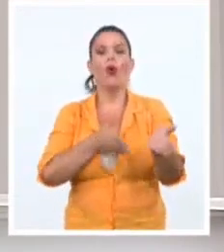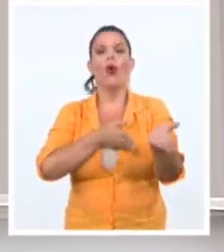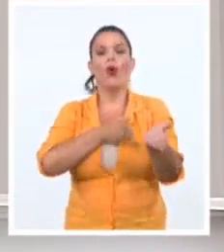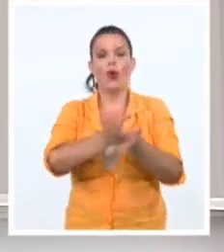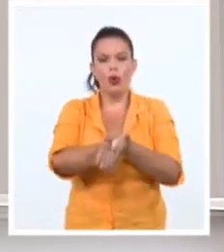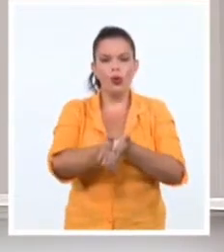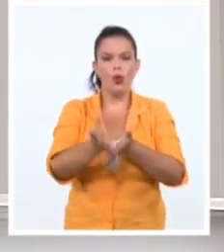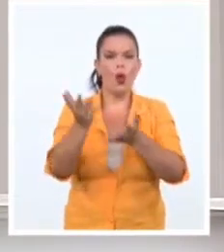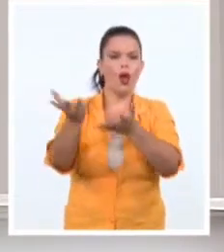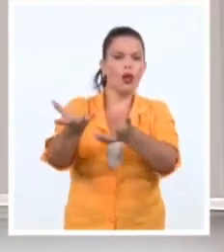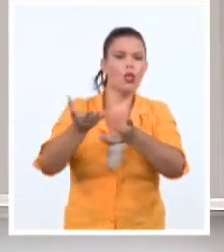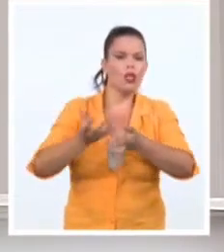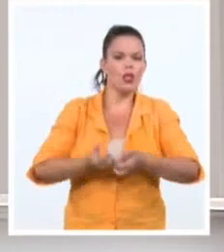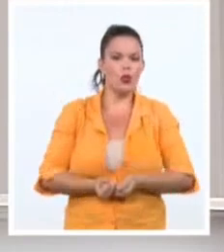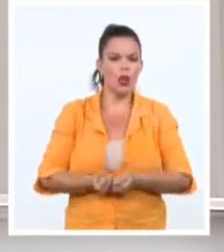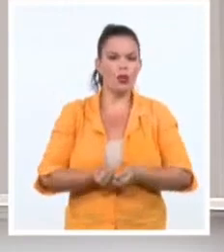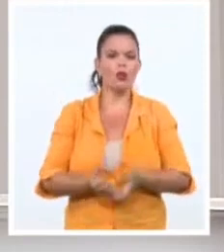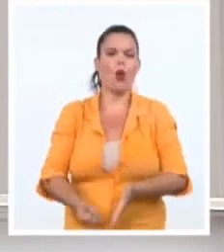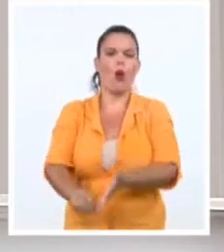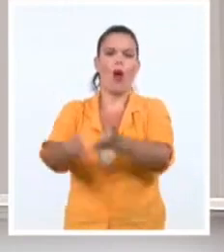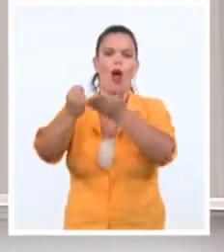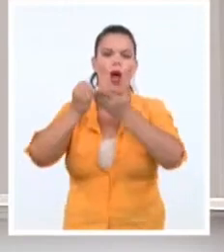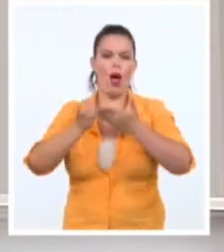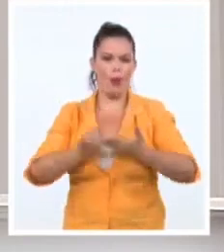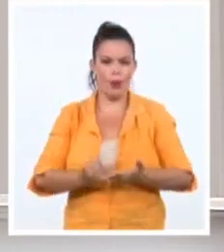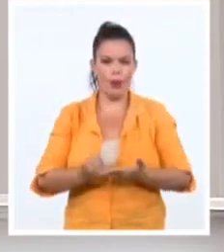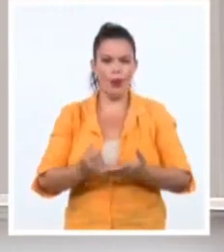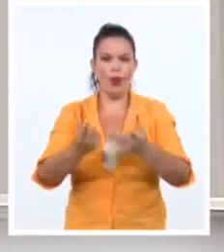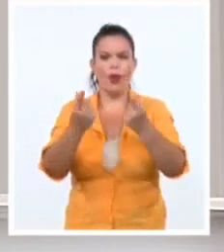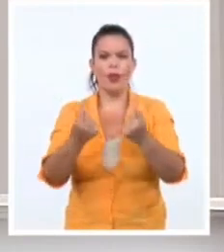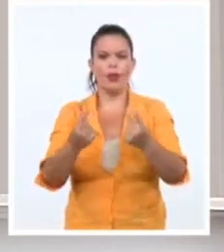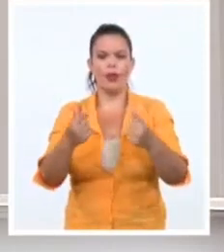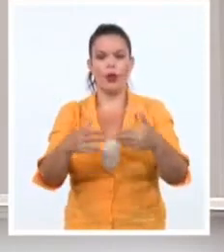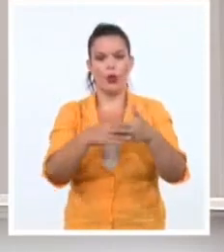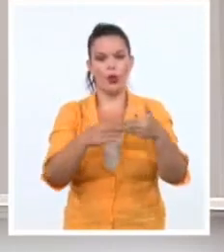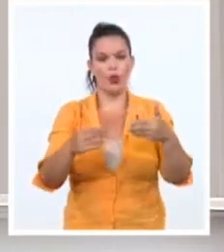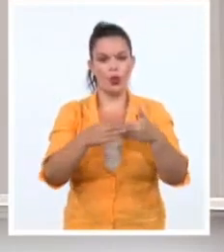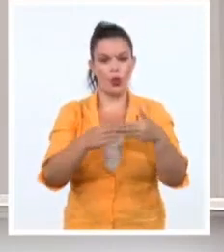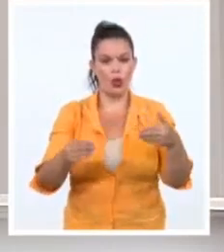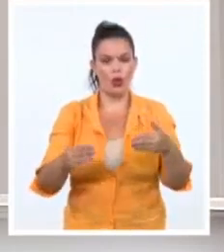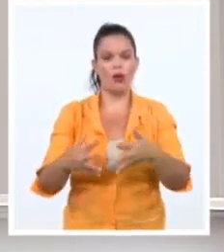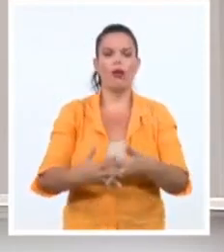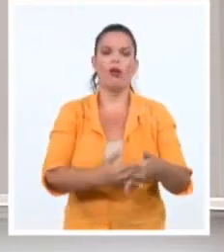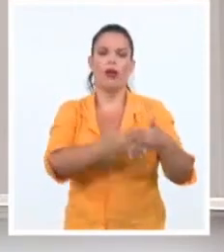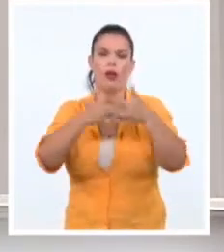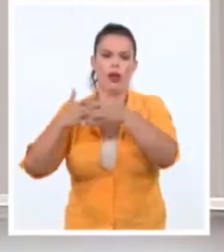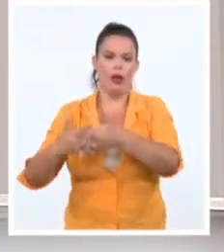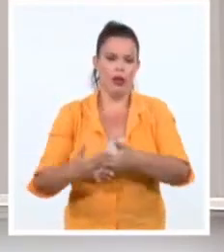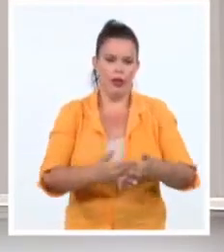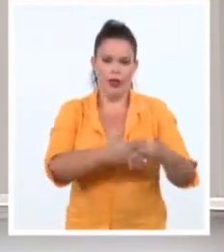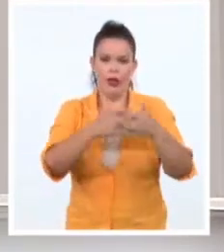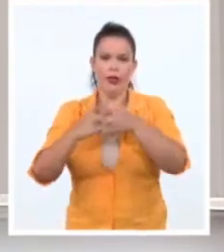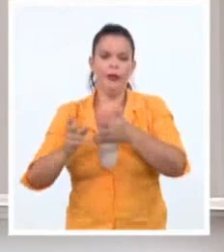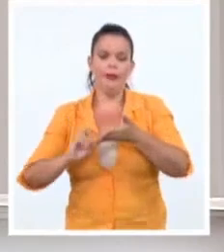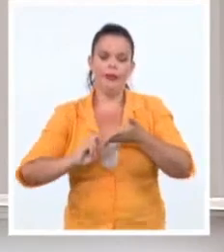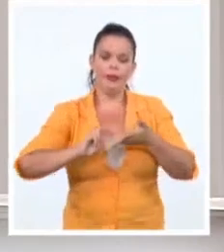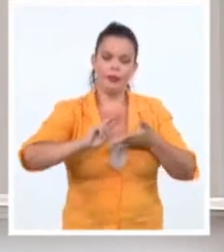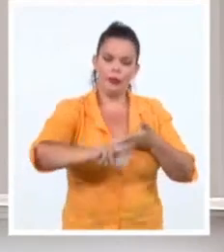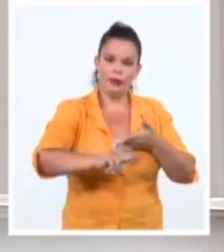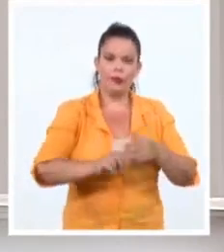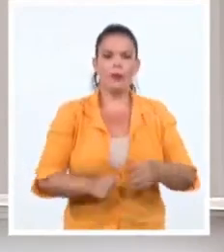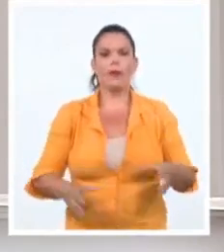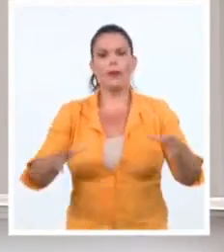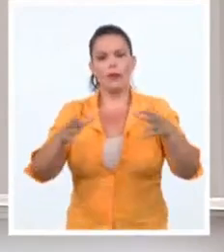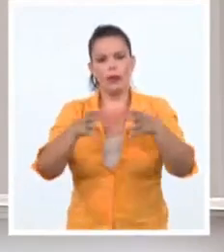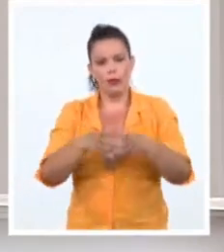mantienen recibiendo el apoyo y el financiamiento de las autoridades de Estados Unidos, del Departamento de Estado,